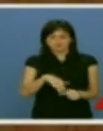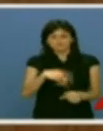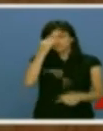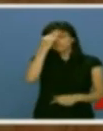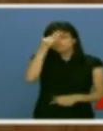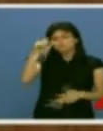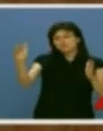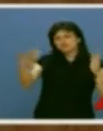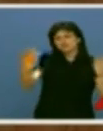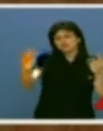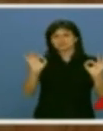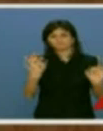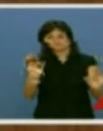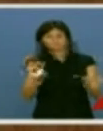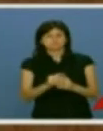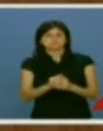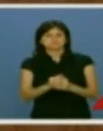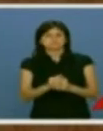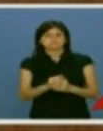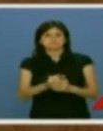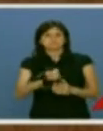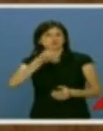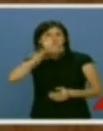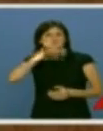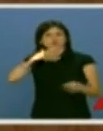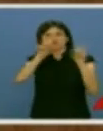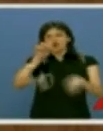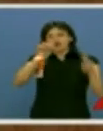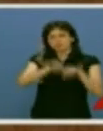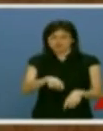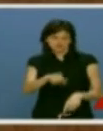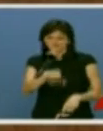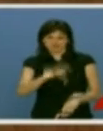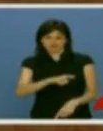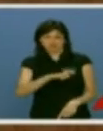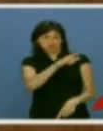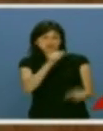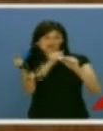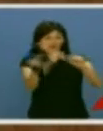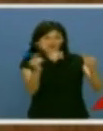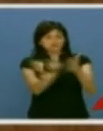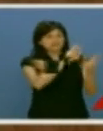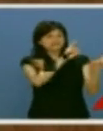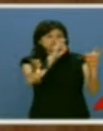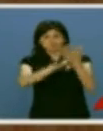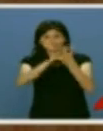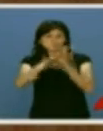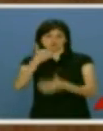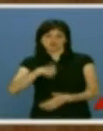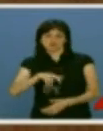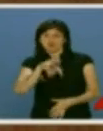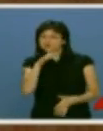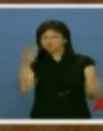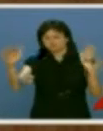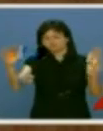que vivimos un tiempo nuevo y que ya no basta con el discurso de siempre. En todos sus debates se ha hablado de estos temas, pero este es un momento especial